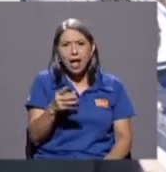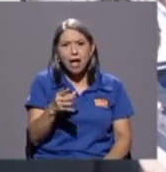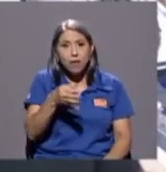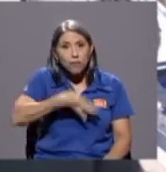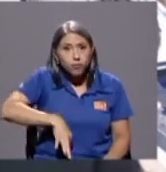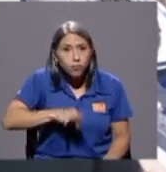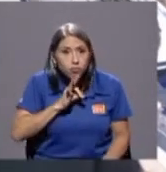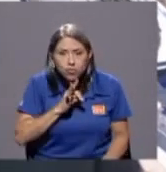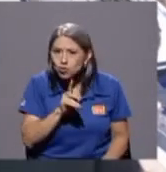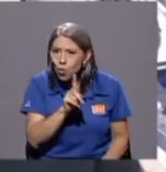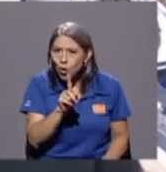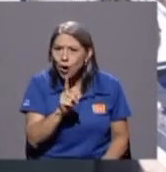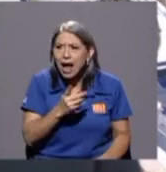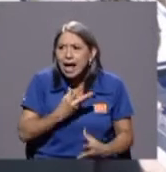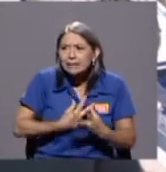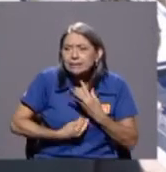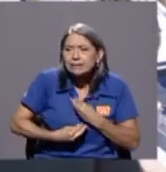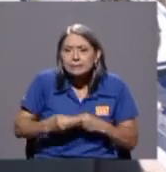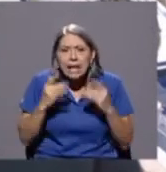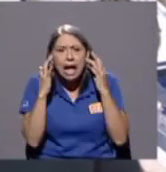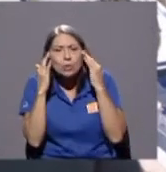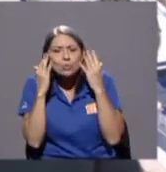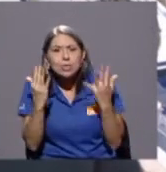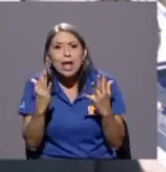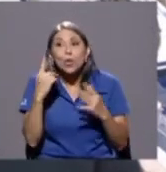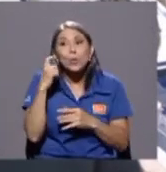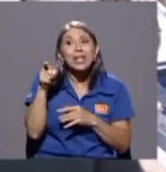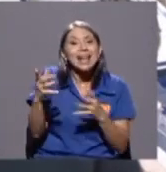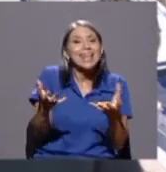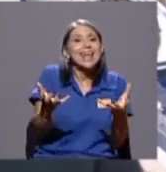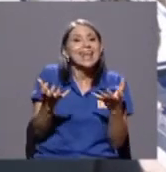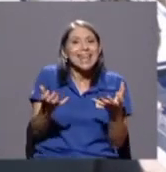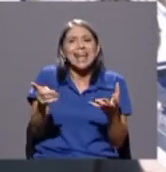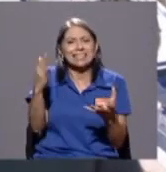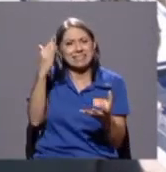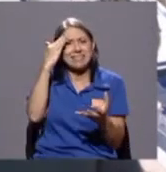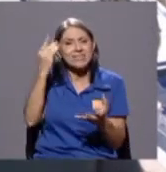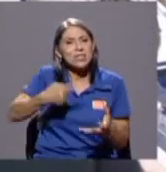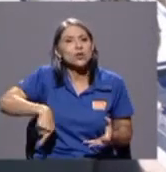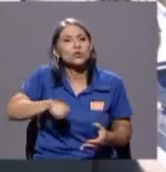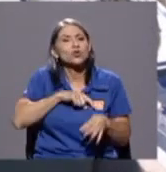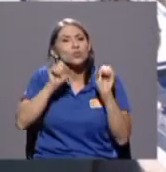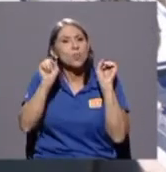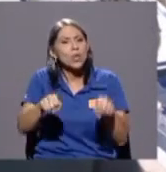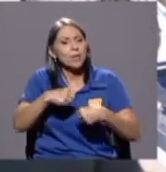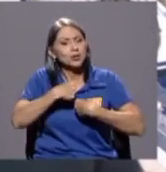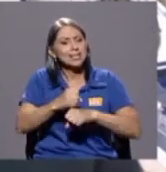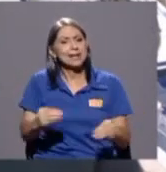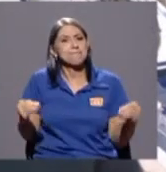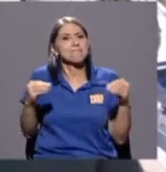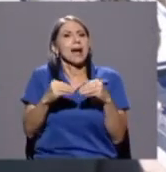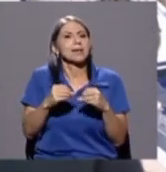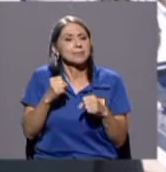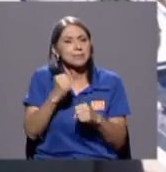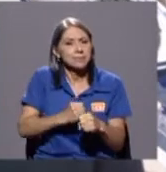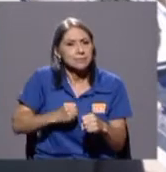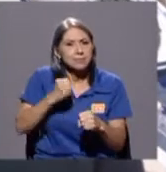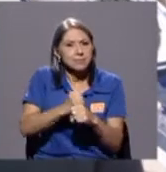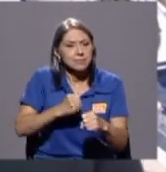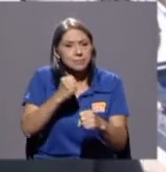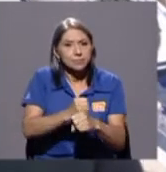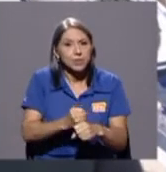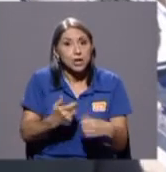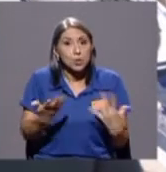porque él quería realmente y estaba convencido que nosotros podíamos hacer mucho más de lo que estábamos haciendo y bueno